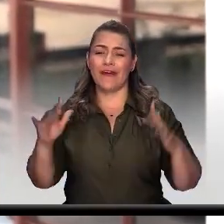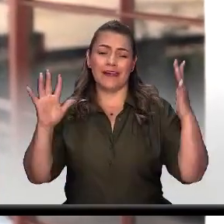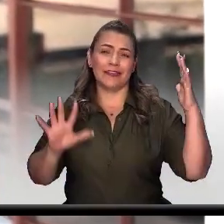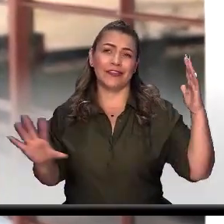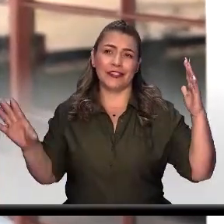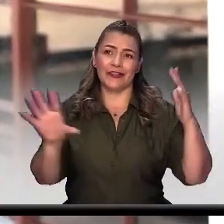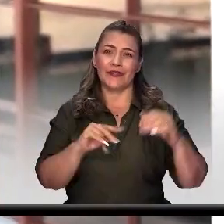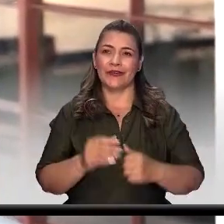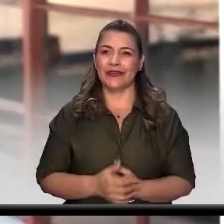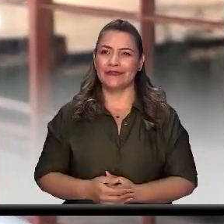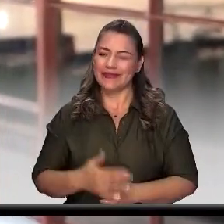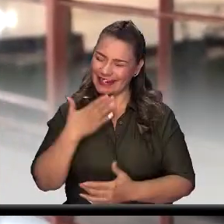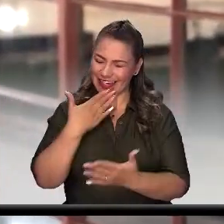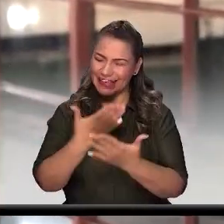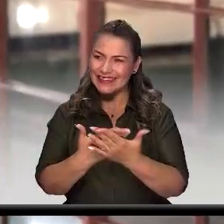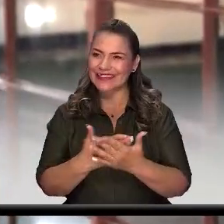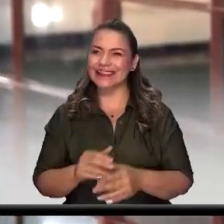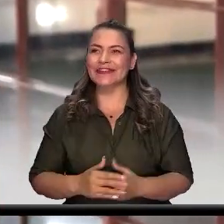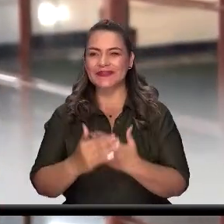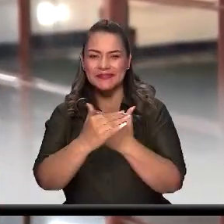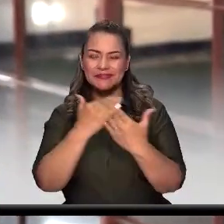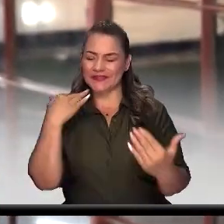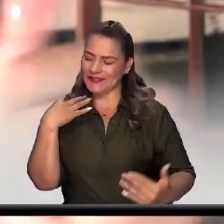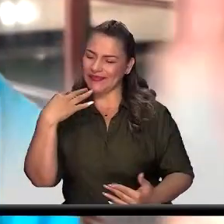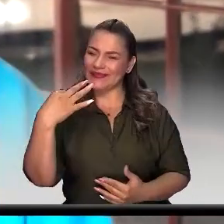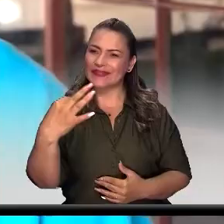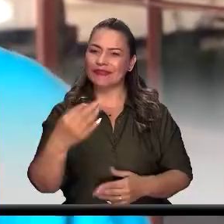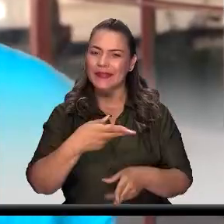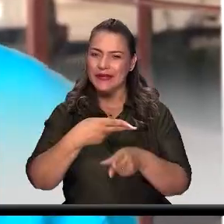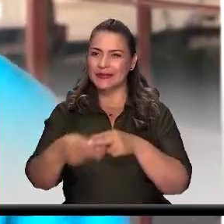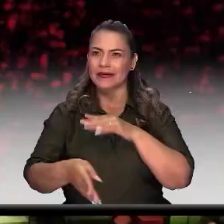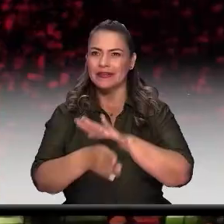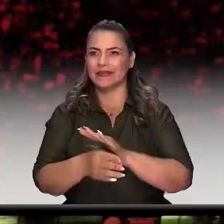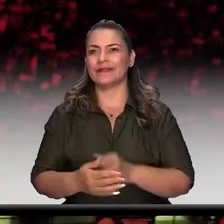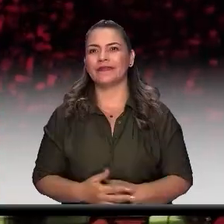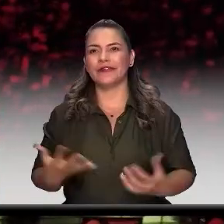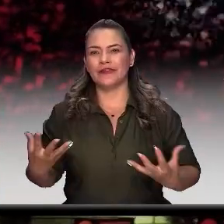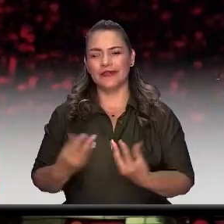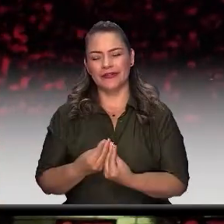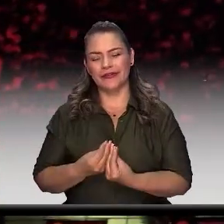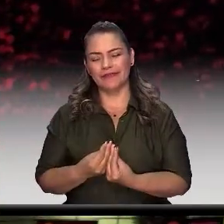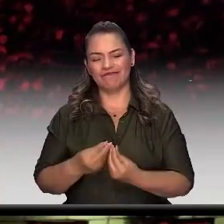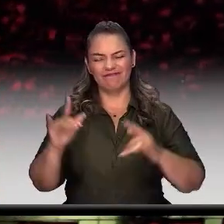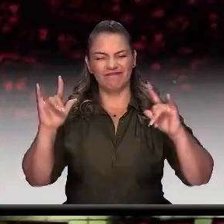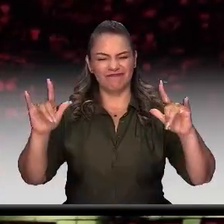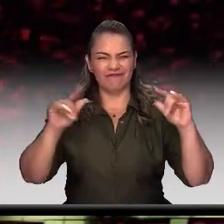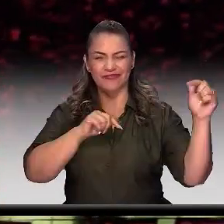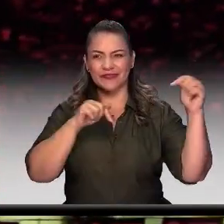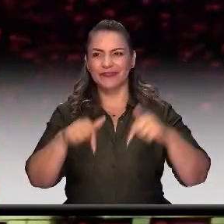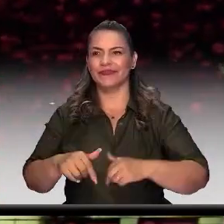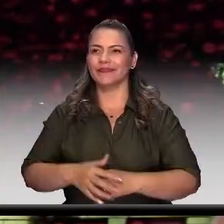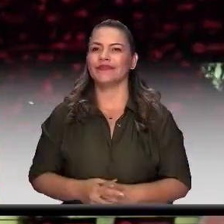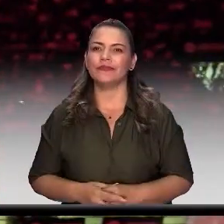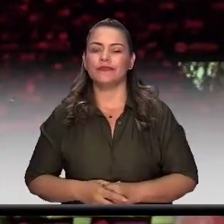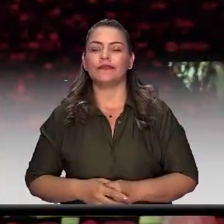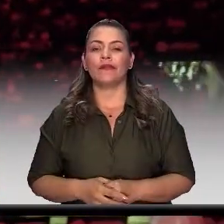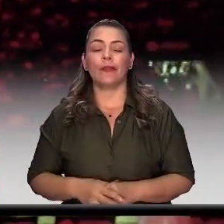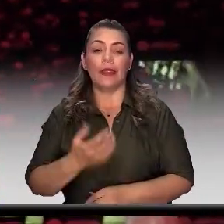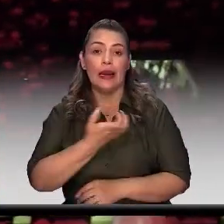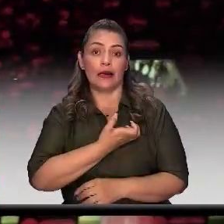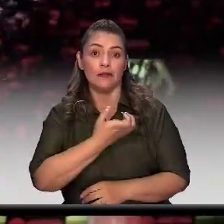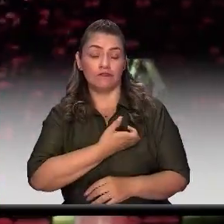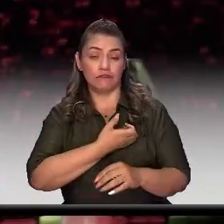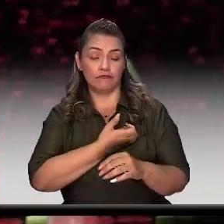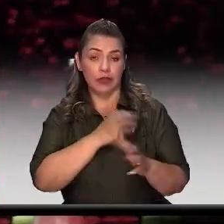Entonces, muchas gracias por la invitación, nos vemos pronto a Terciopelados, ahí está en la casa. La alcaldía de Itagüí lo hizo posible,